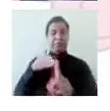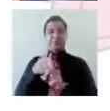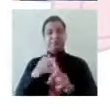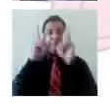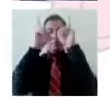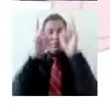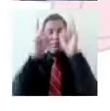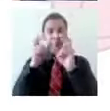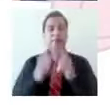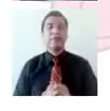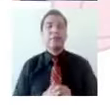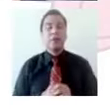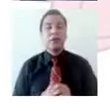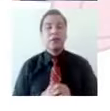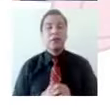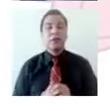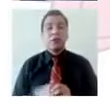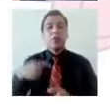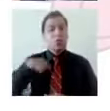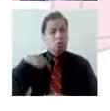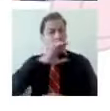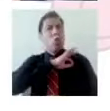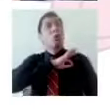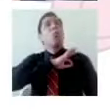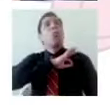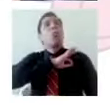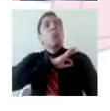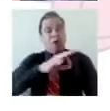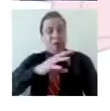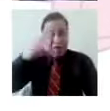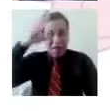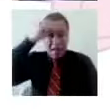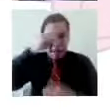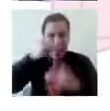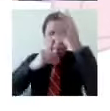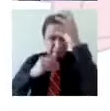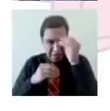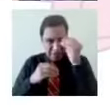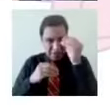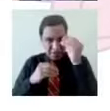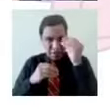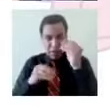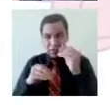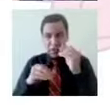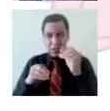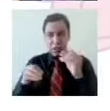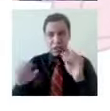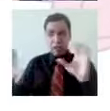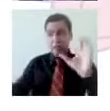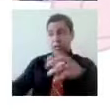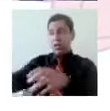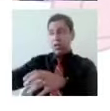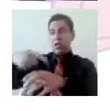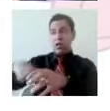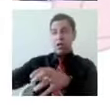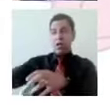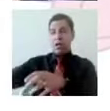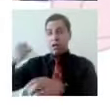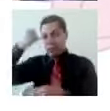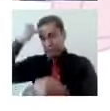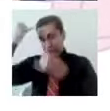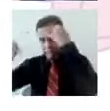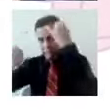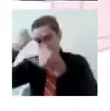puedo, yo puedo lograr aprender esas frases. Después va a venir la parte de prejuicios. Los